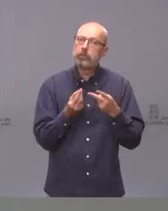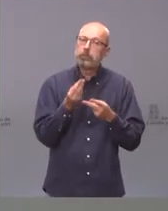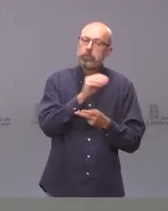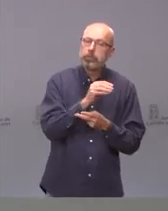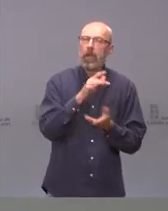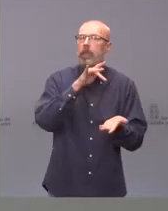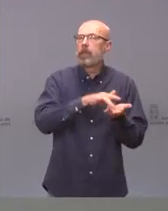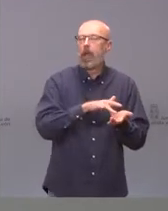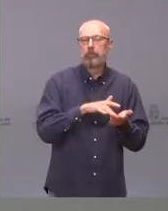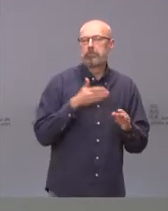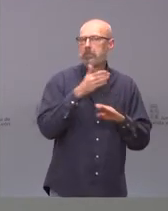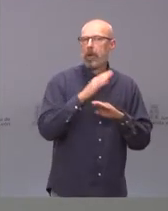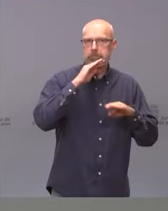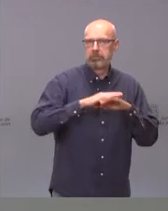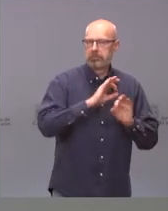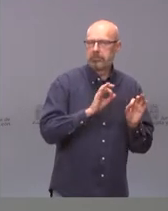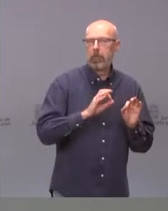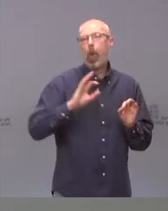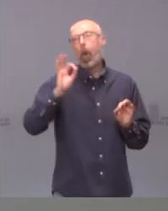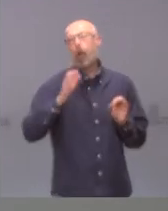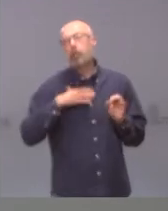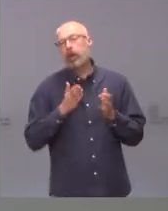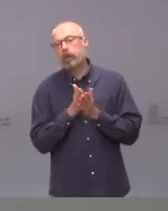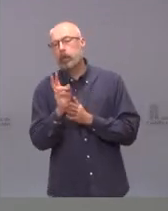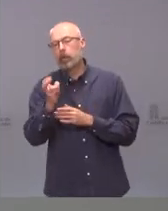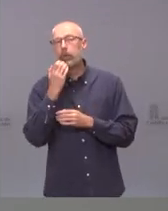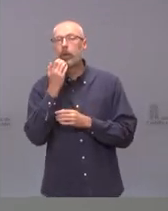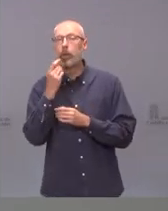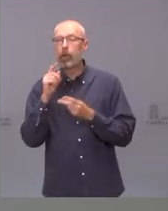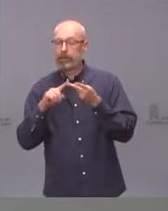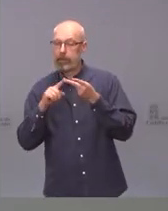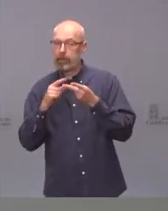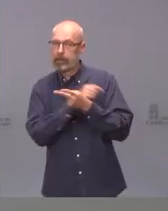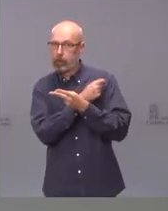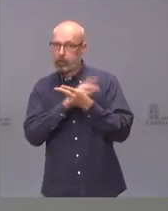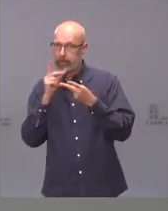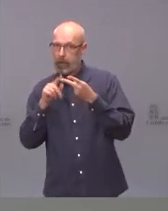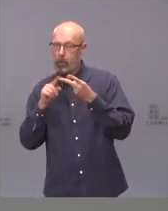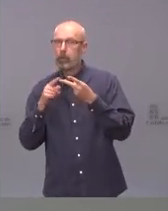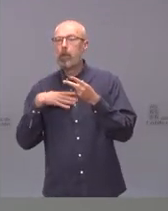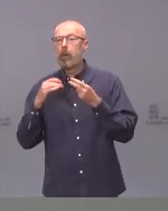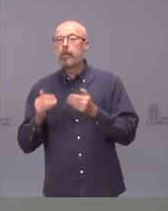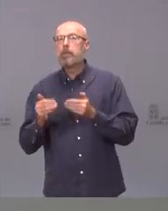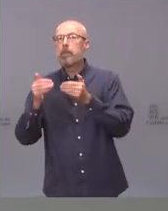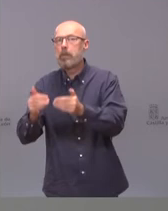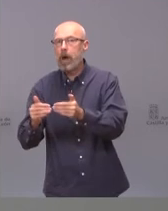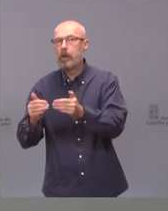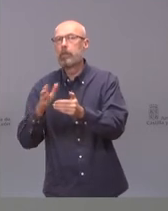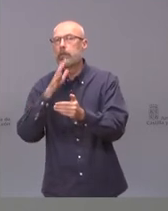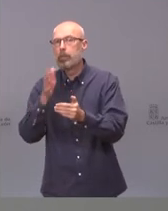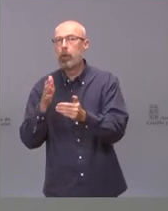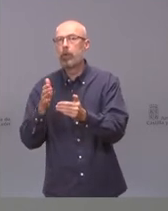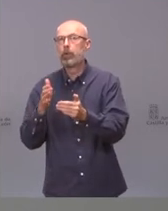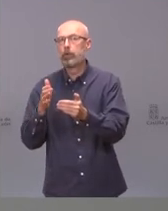Otra es retrasar esa vacunación un tiempo, porque se vea que va a seguir haciendo un efecto de